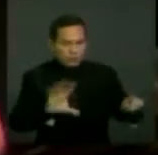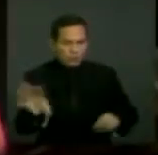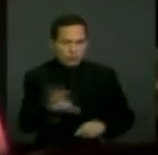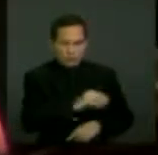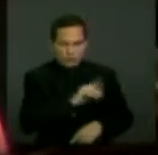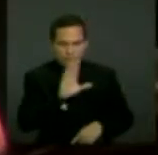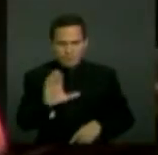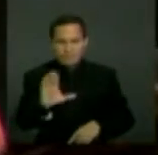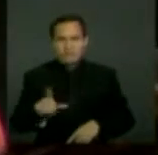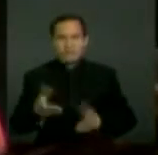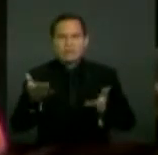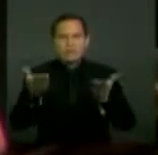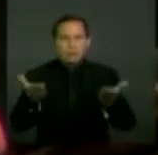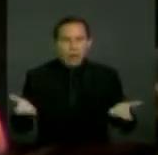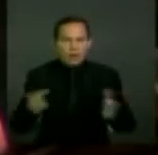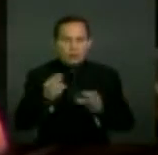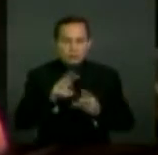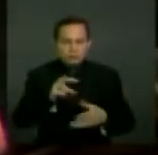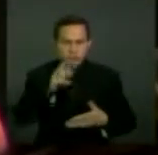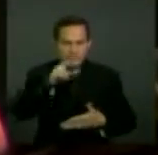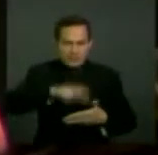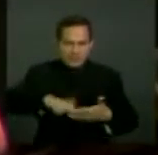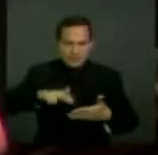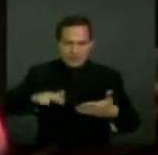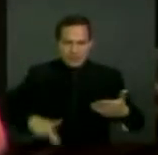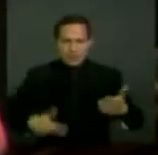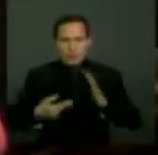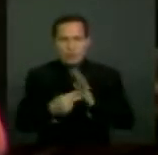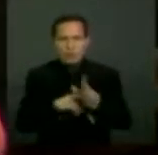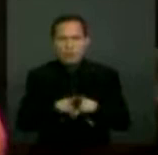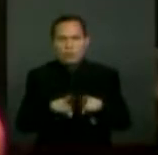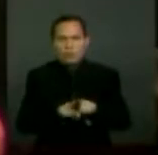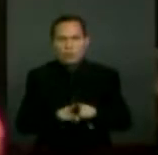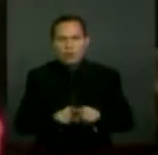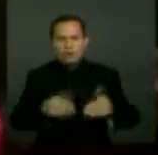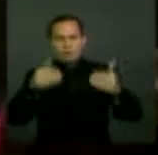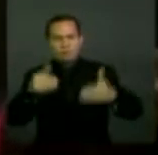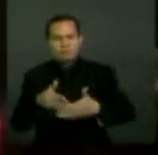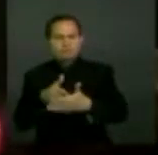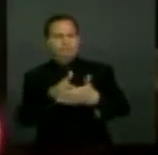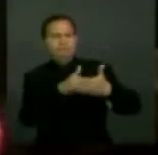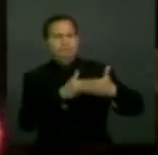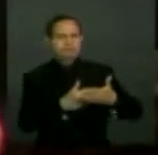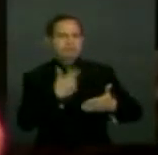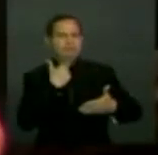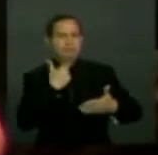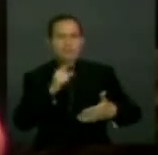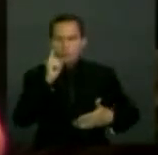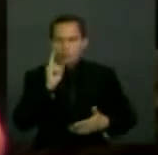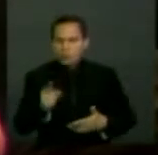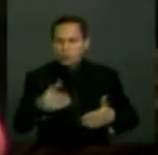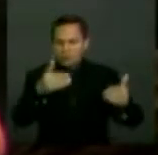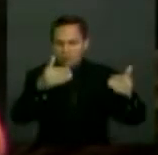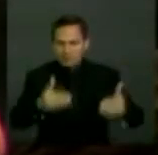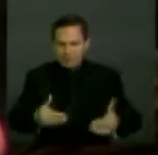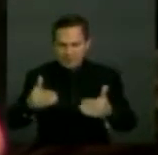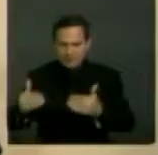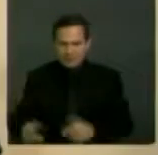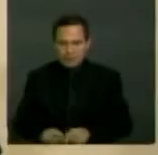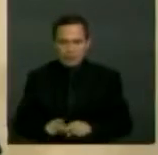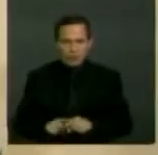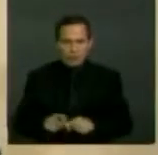define la discriminación como cualquier distinción, exclusión o restricción por motivos de discapacidad que tenga el propósito o efecto de